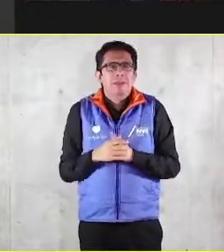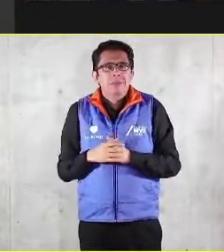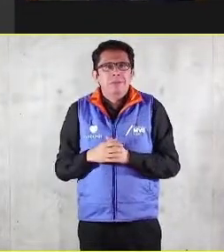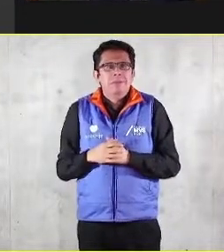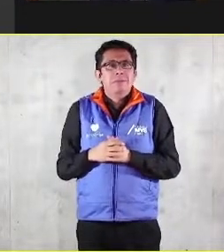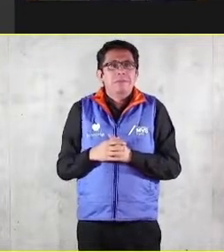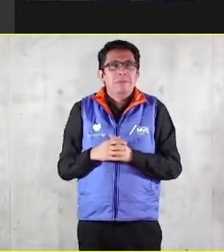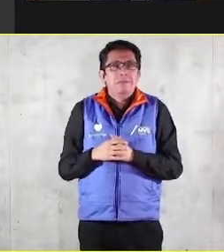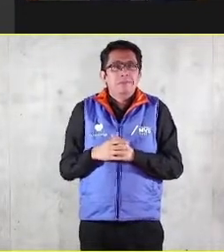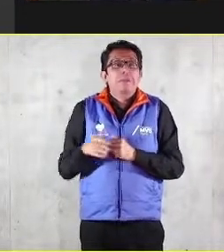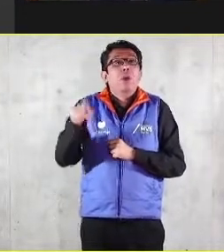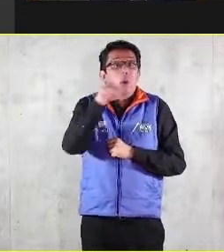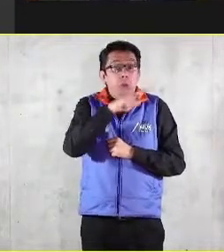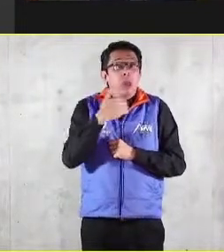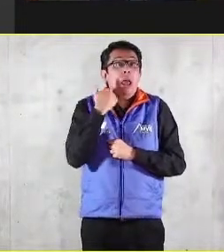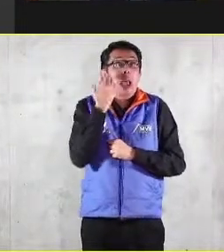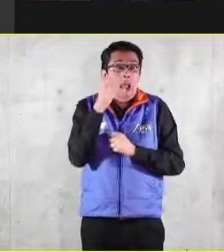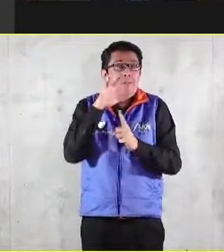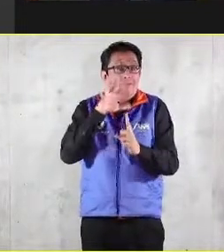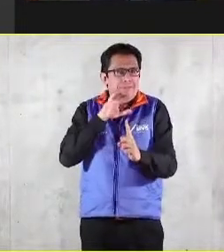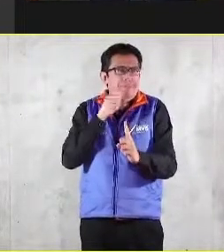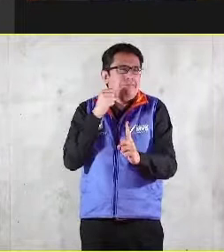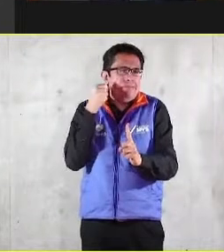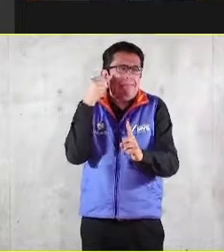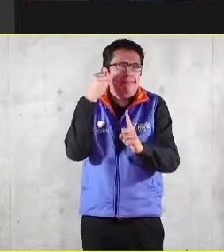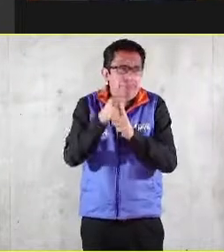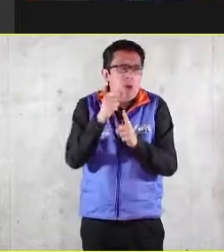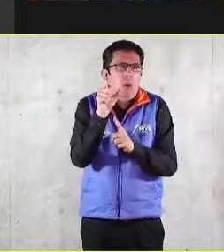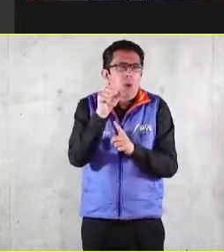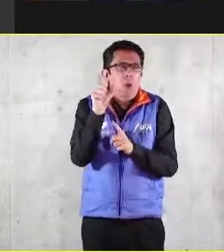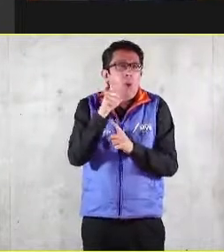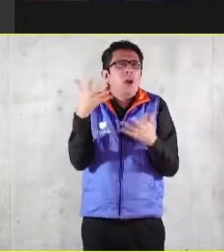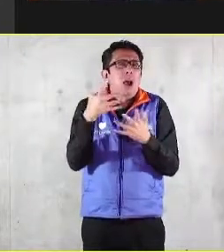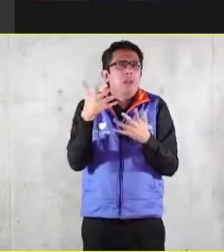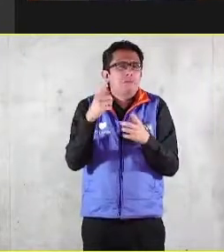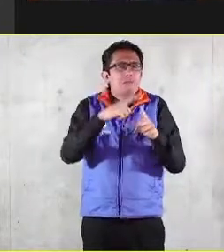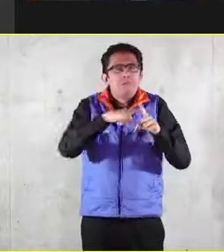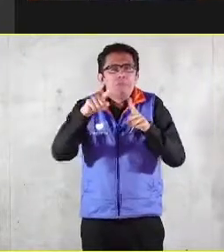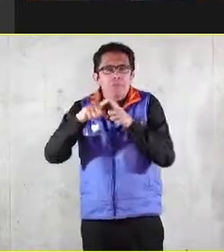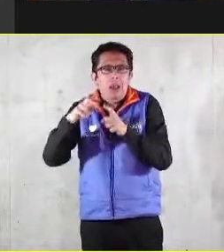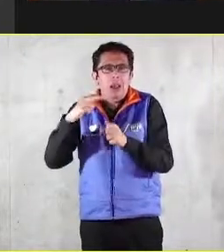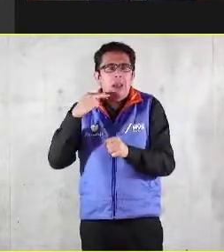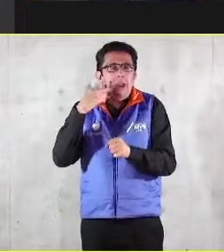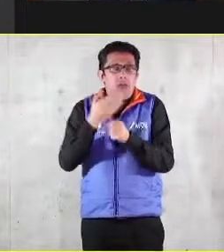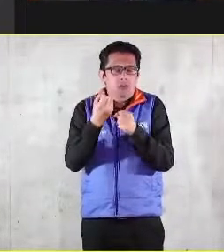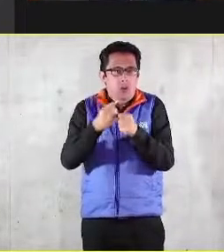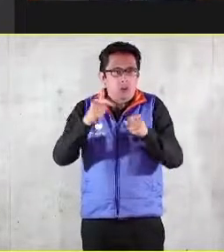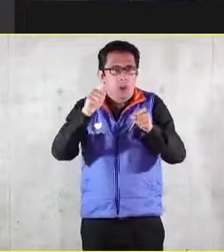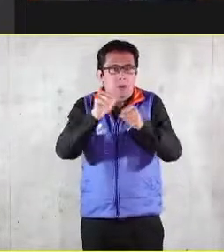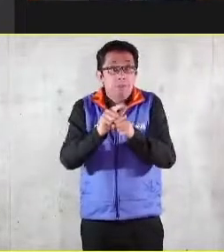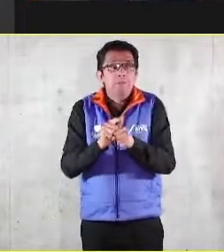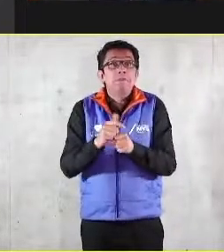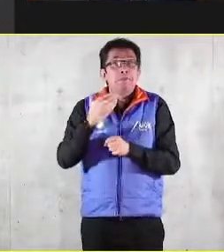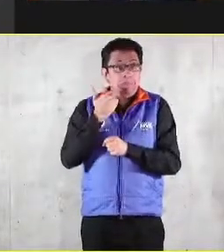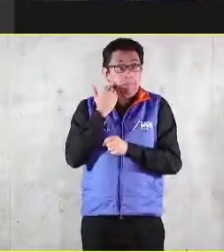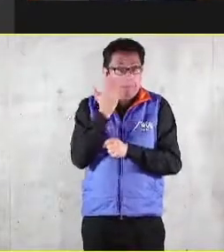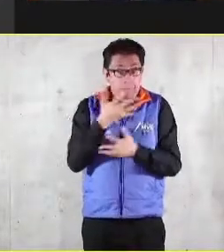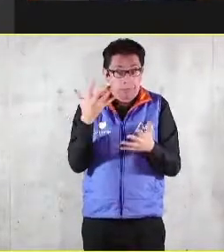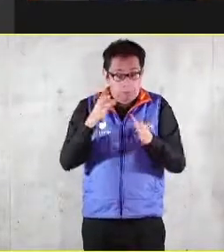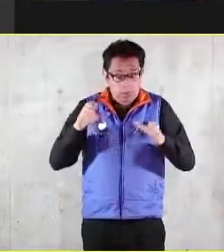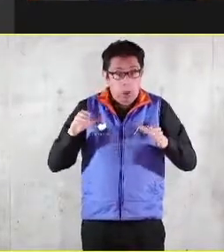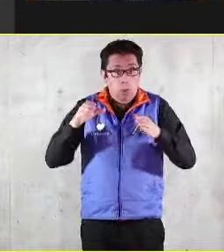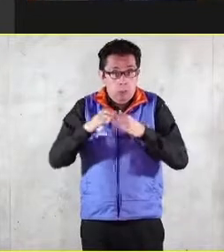impactar con sus prácticas de responsabilidad social. Al final, si queremos convertir a la empresa en una comunidad,